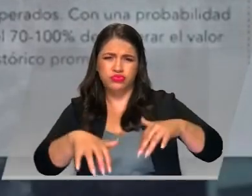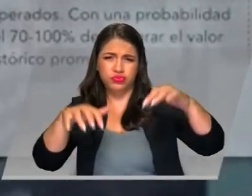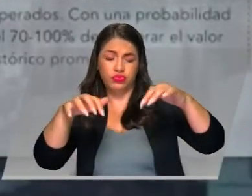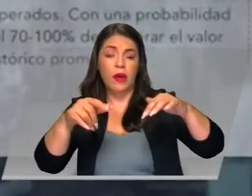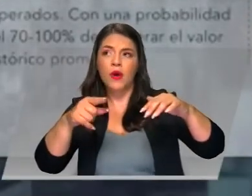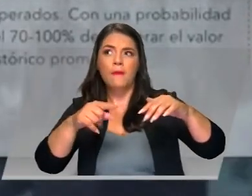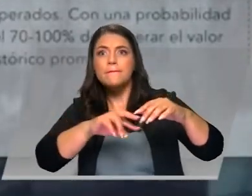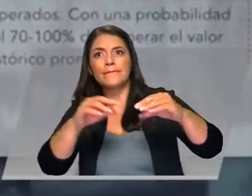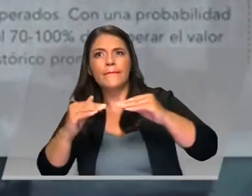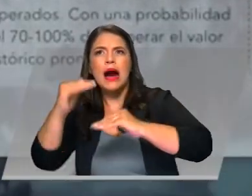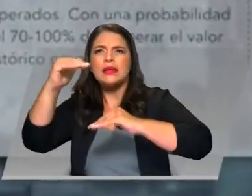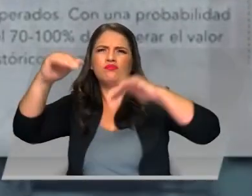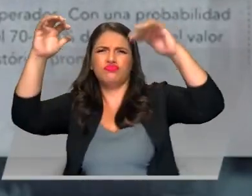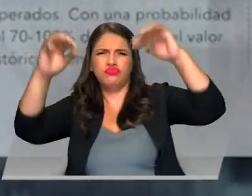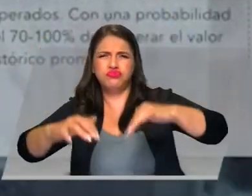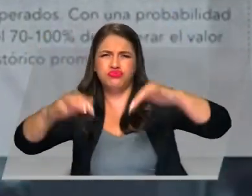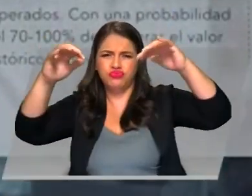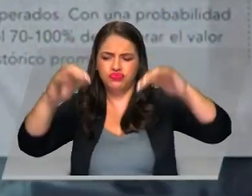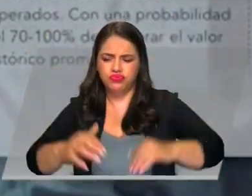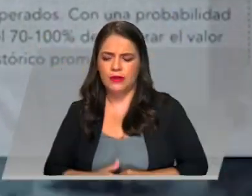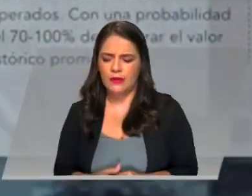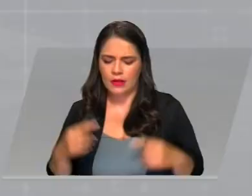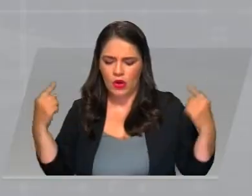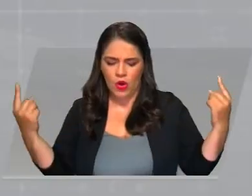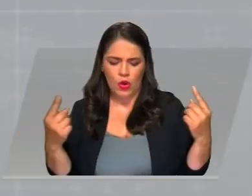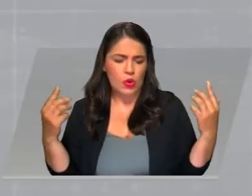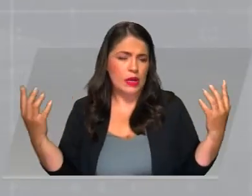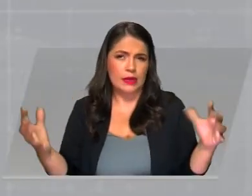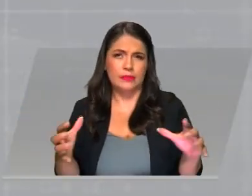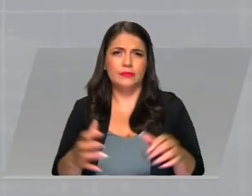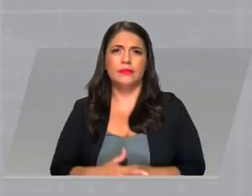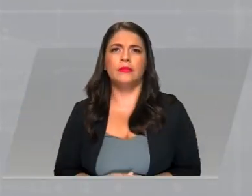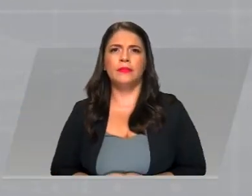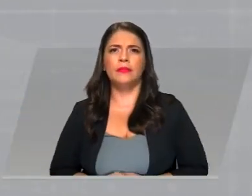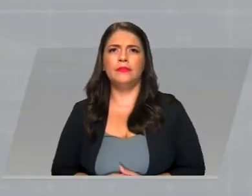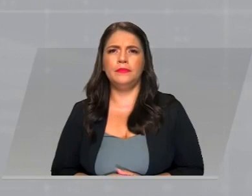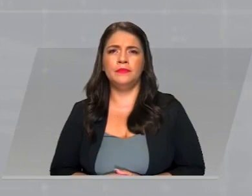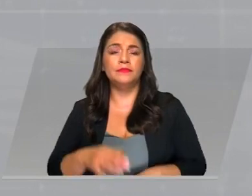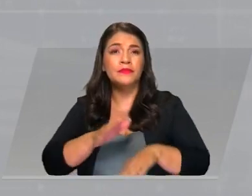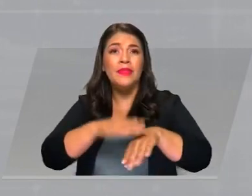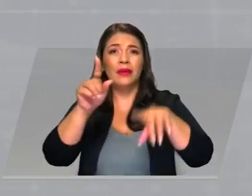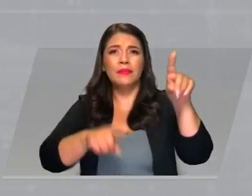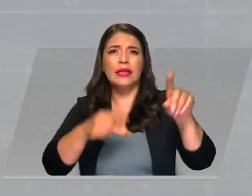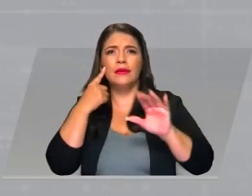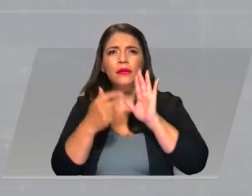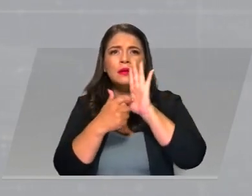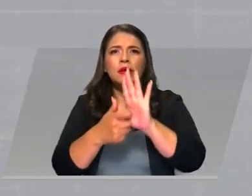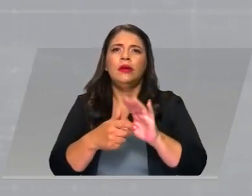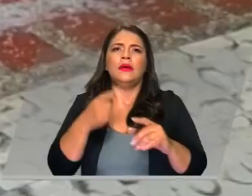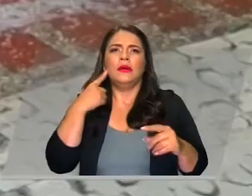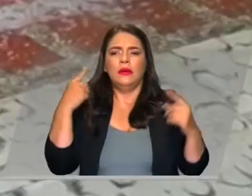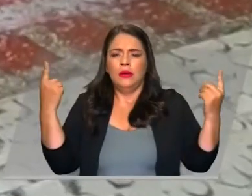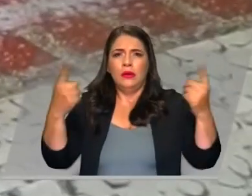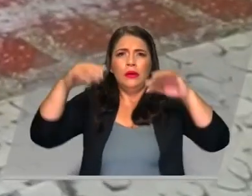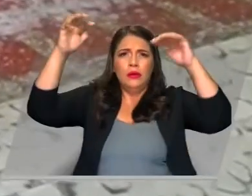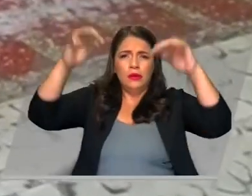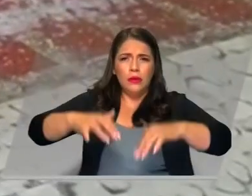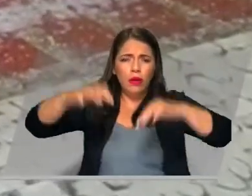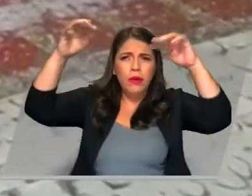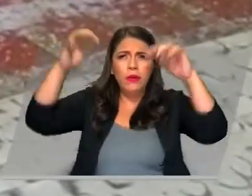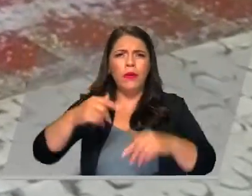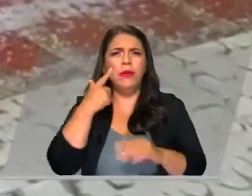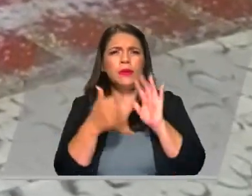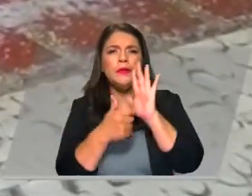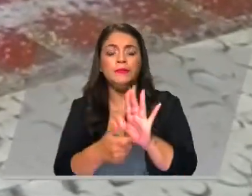un poco más de acumulados para todo este periodo. De acuerdo con los expertos, la temporada de lluvias, que incluye el